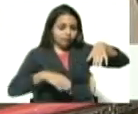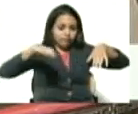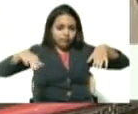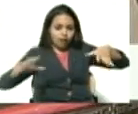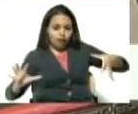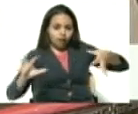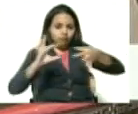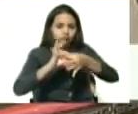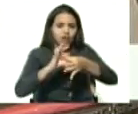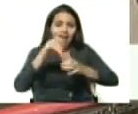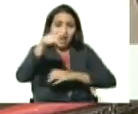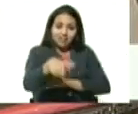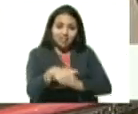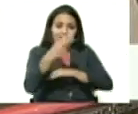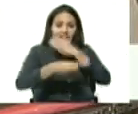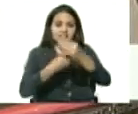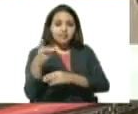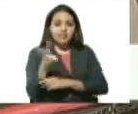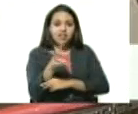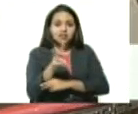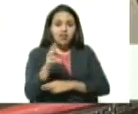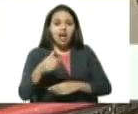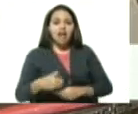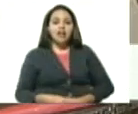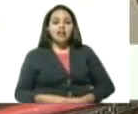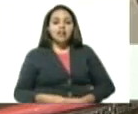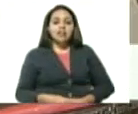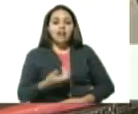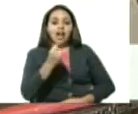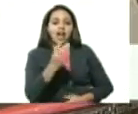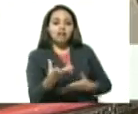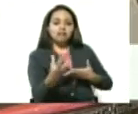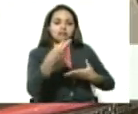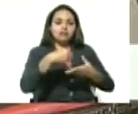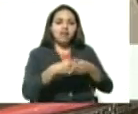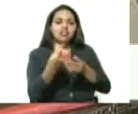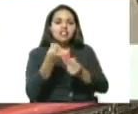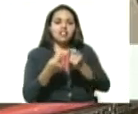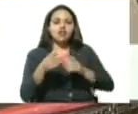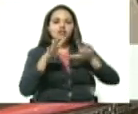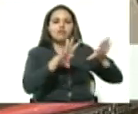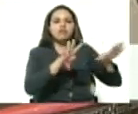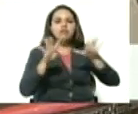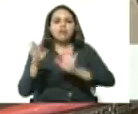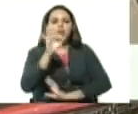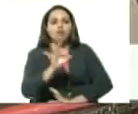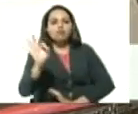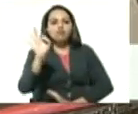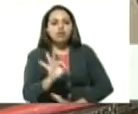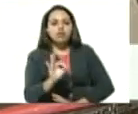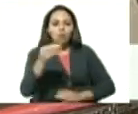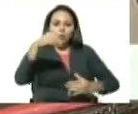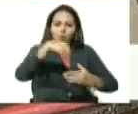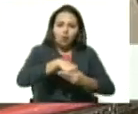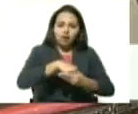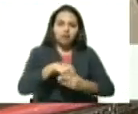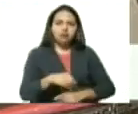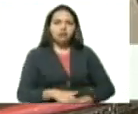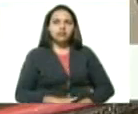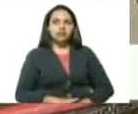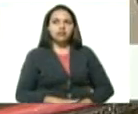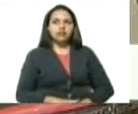representa un ahorro del 99% de lo que antes esta pieza costaba. Igualmente, estamos haciendo acá, presidente,